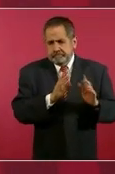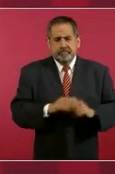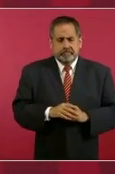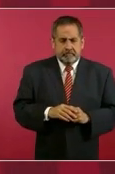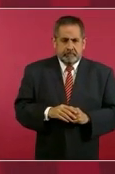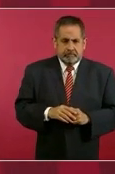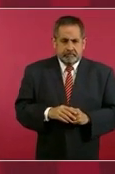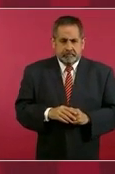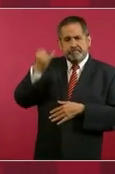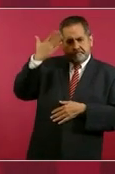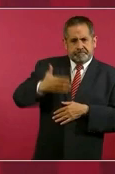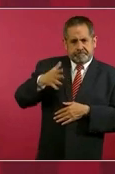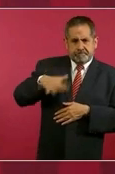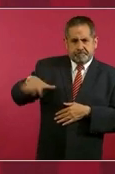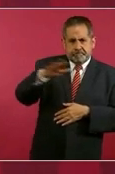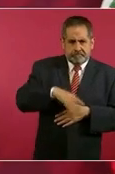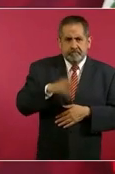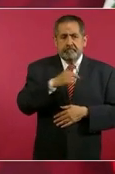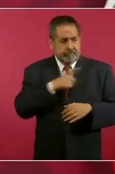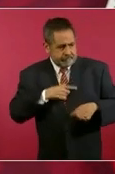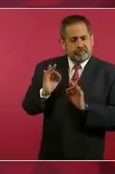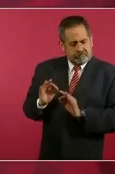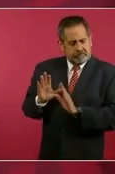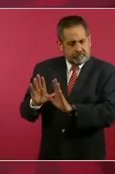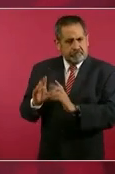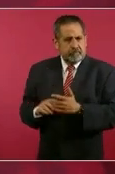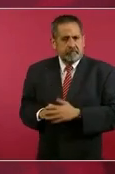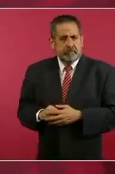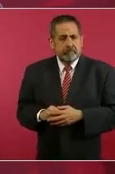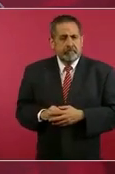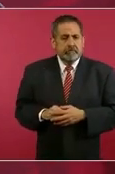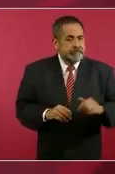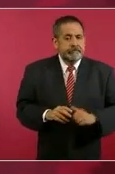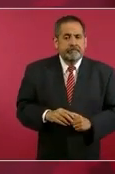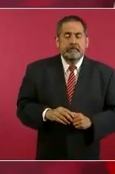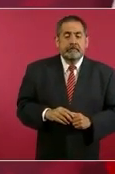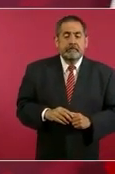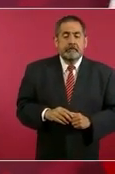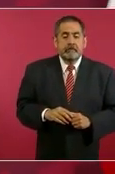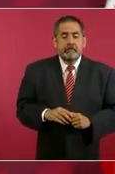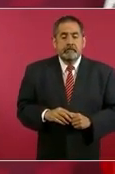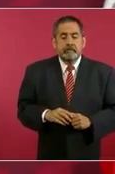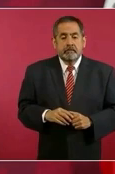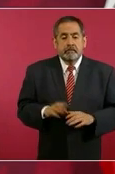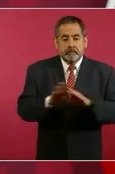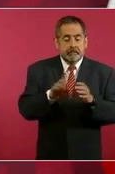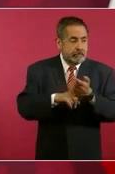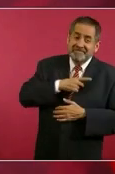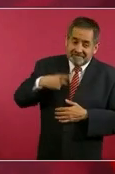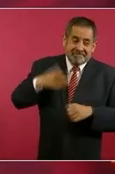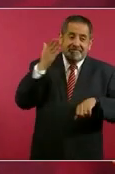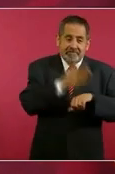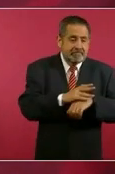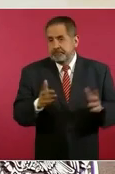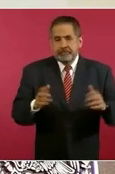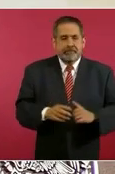Si se afecta a toda la institución. Si no se castiga a los que participaron. Pero si se castiga que fue lo que se debió hacer.